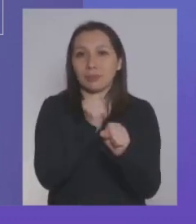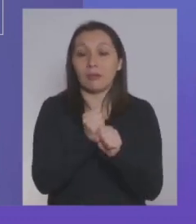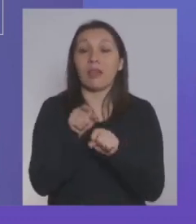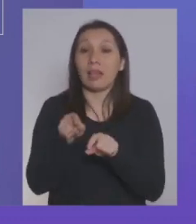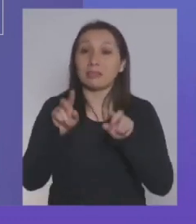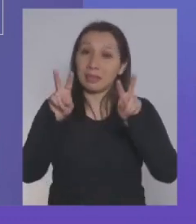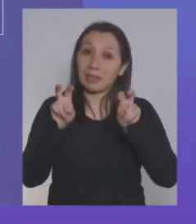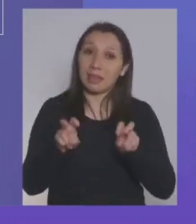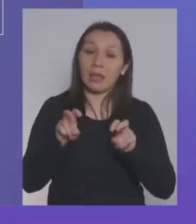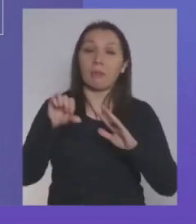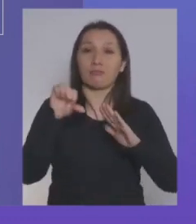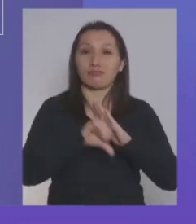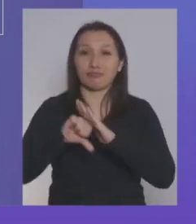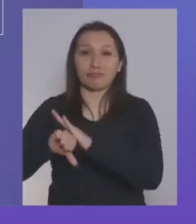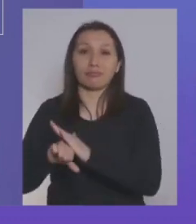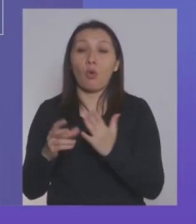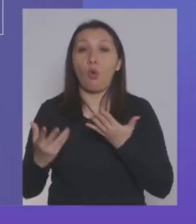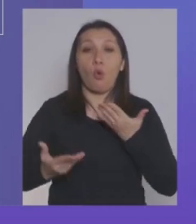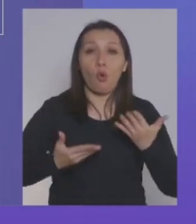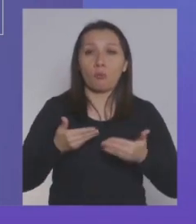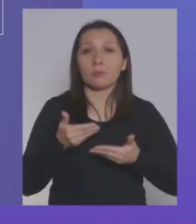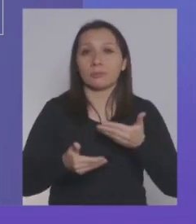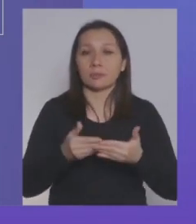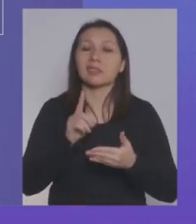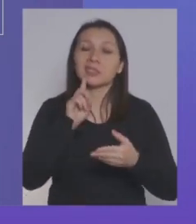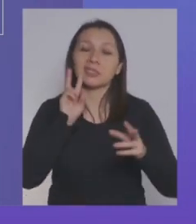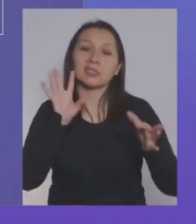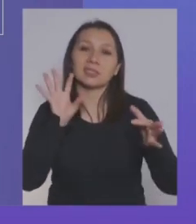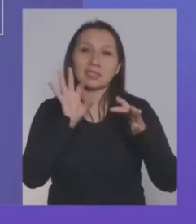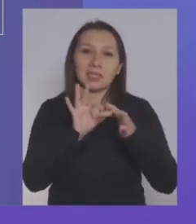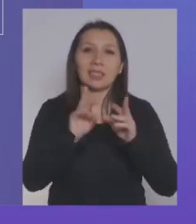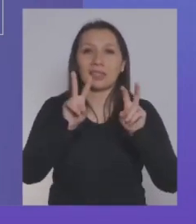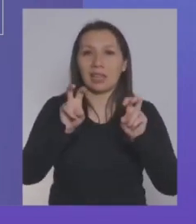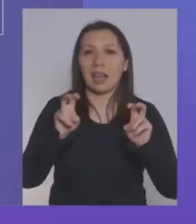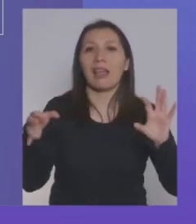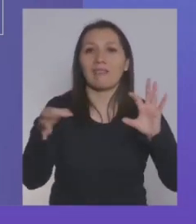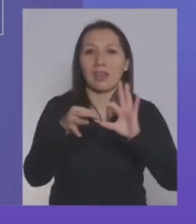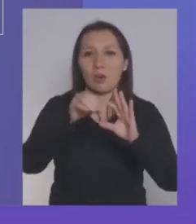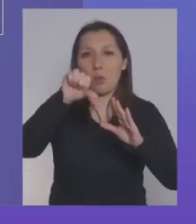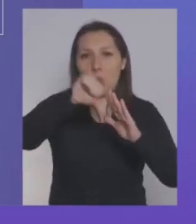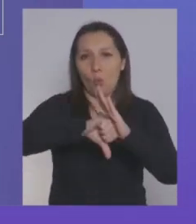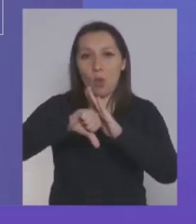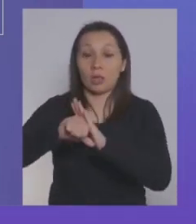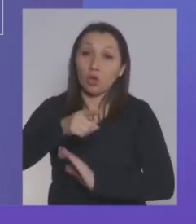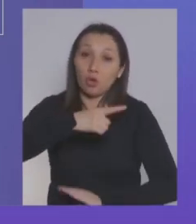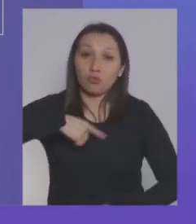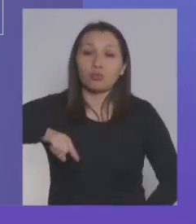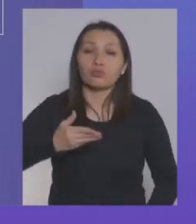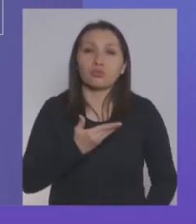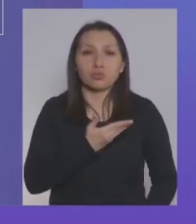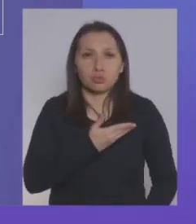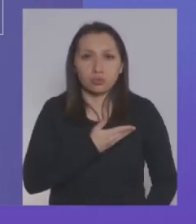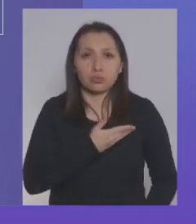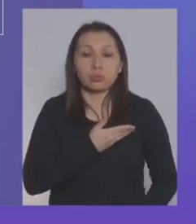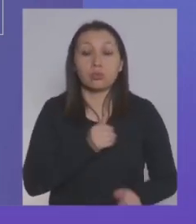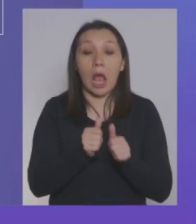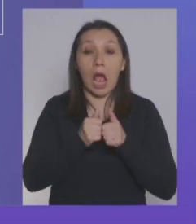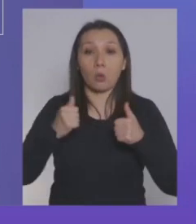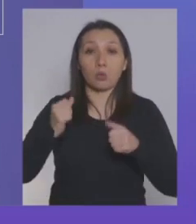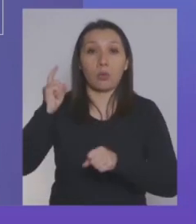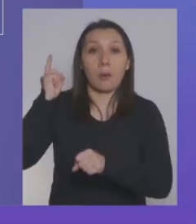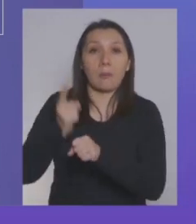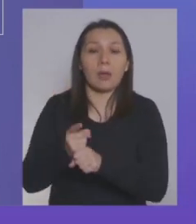con las cuarentenas y cómo esto se ha ido desarrollando. Está asociado porque nosotros tenemos los actos por autoridad